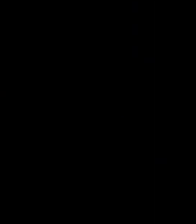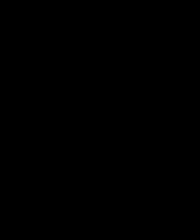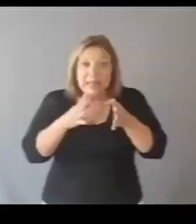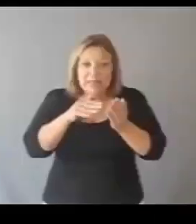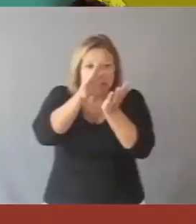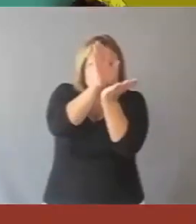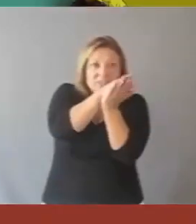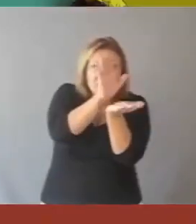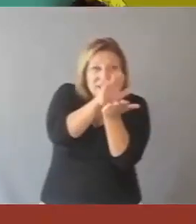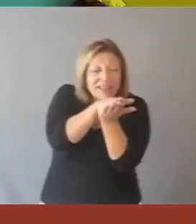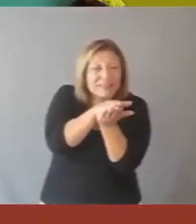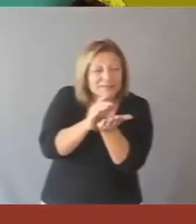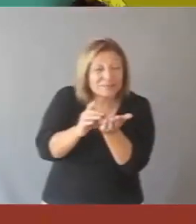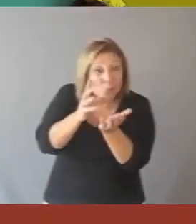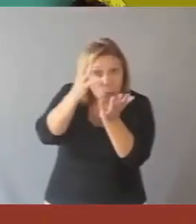La guerra de los yacarés